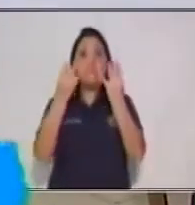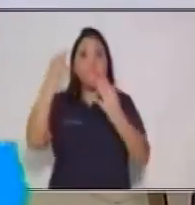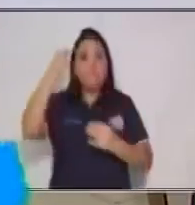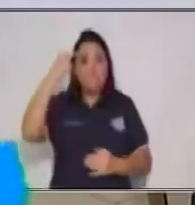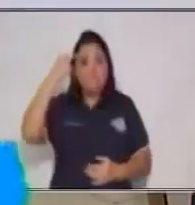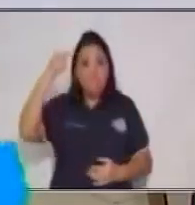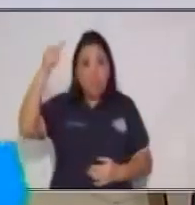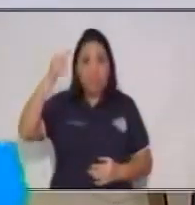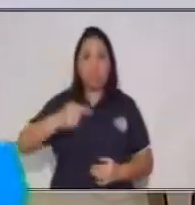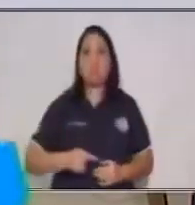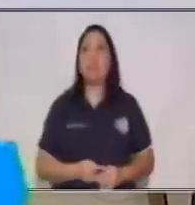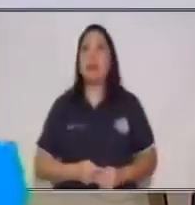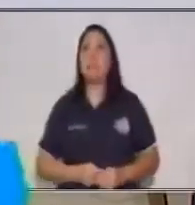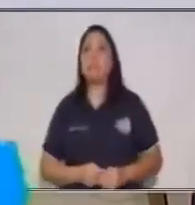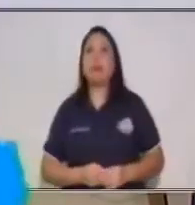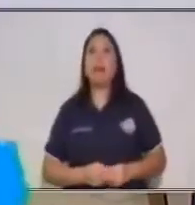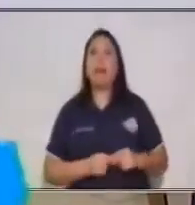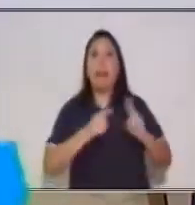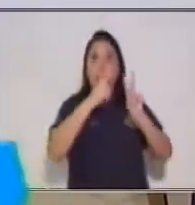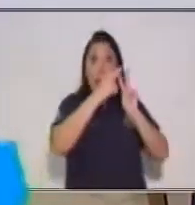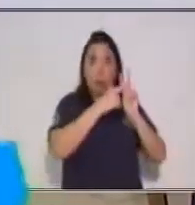Luego pones, ¿qué materia?